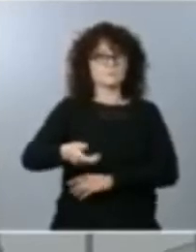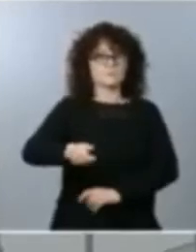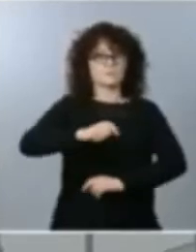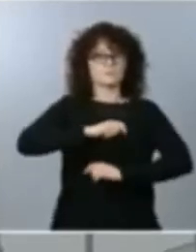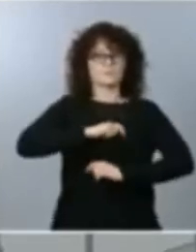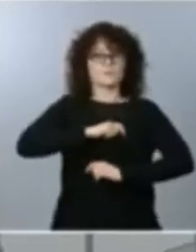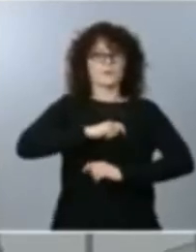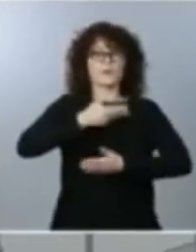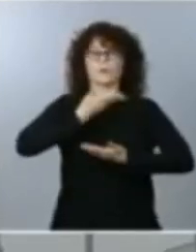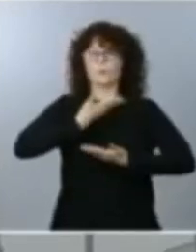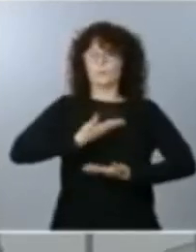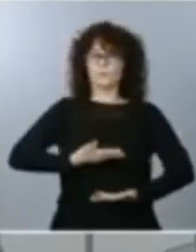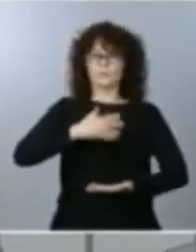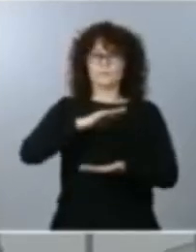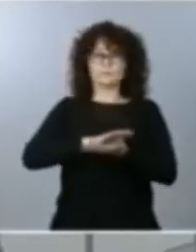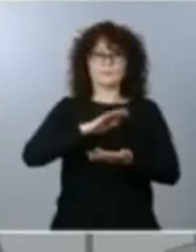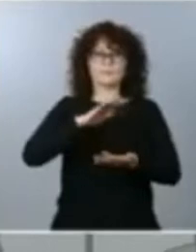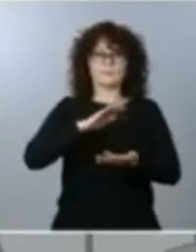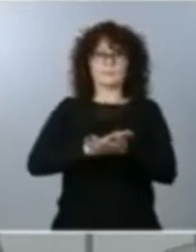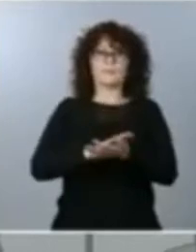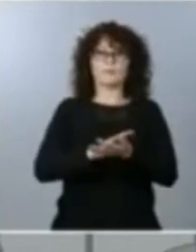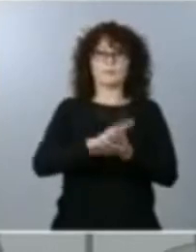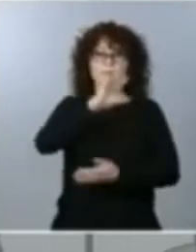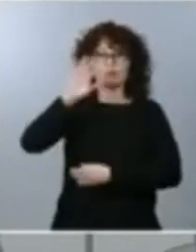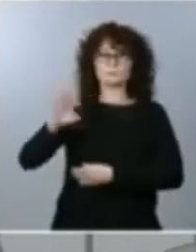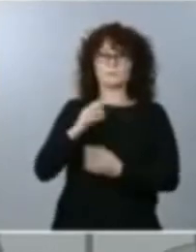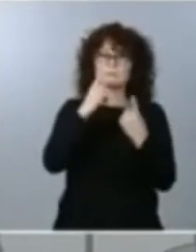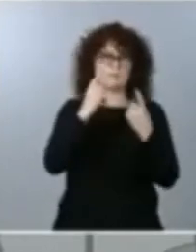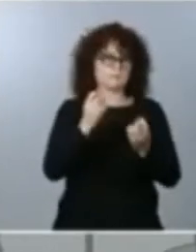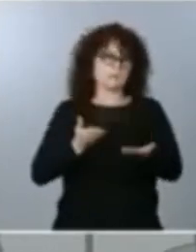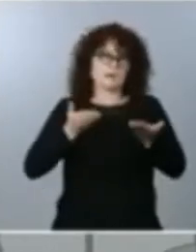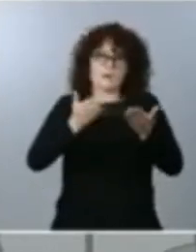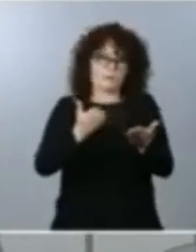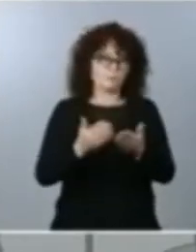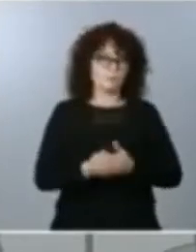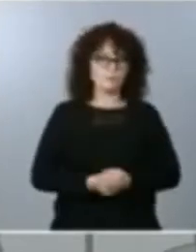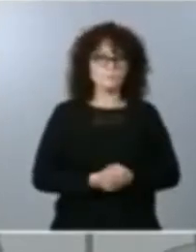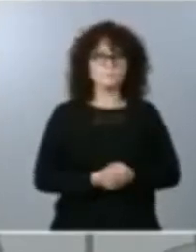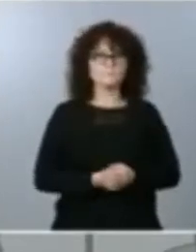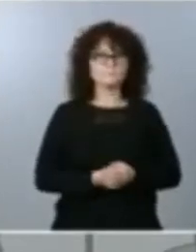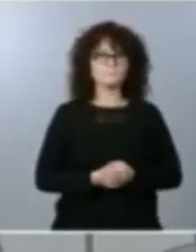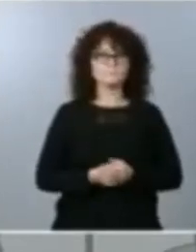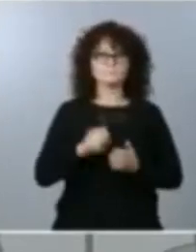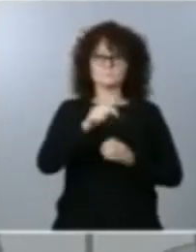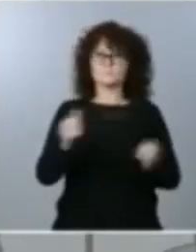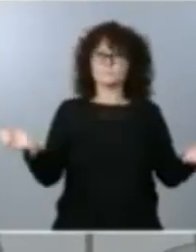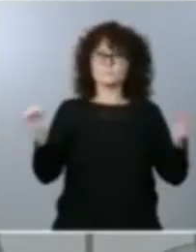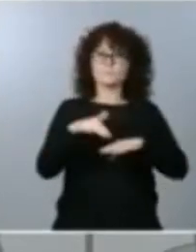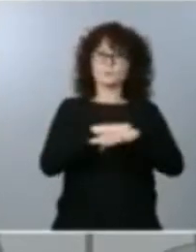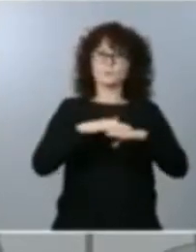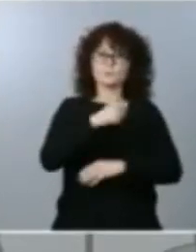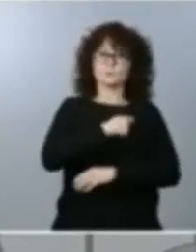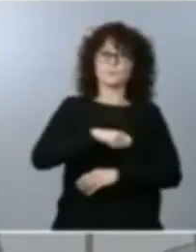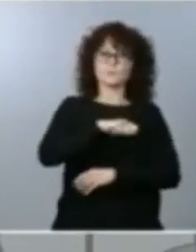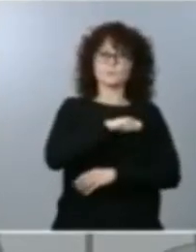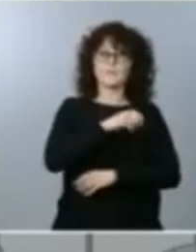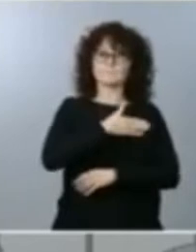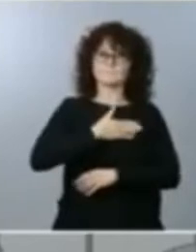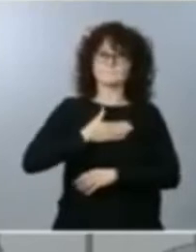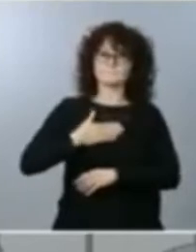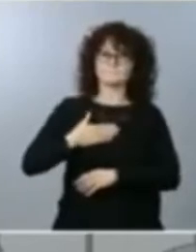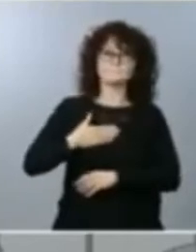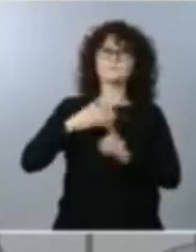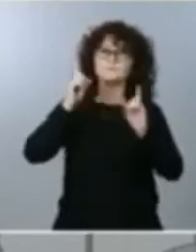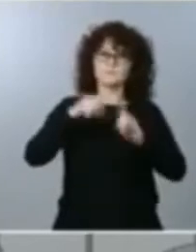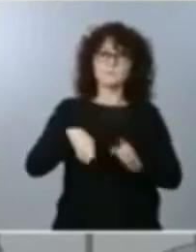que más ayuda necesitan. Durante esta cumbre, el Gobierno de España ha abogado por que se adopten también medidas fiscales